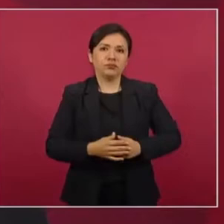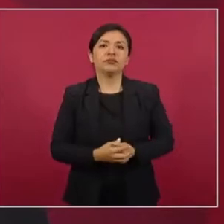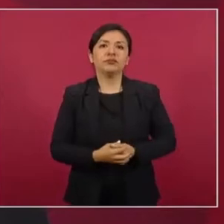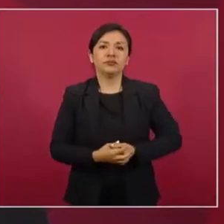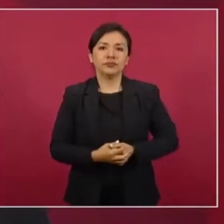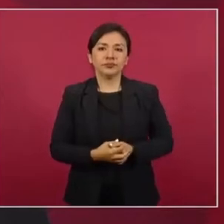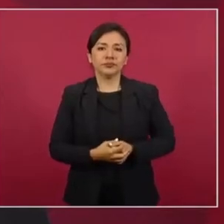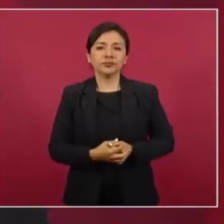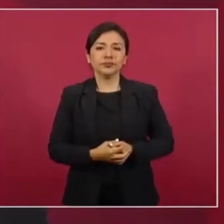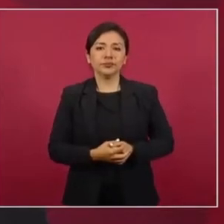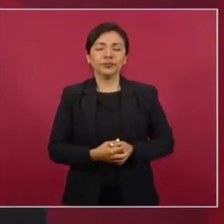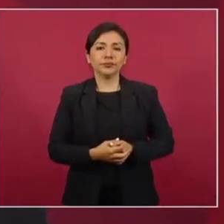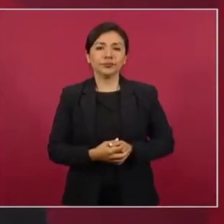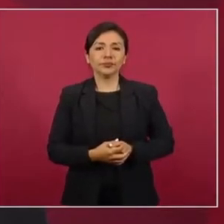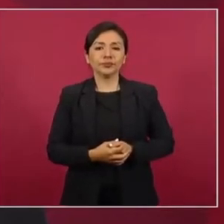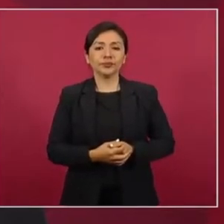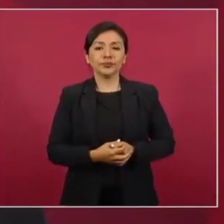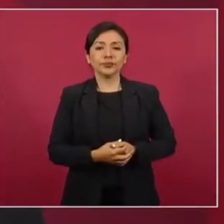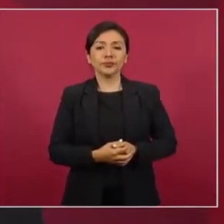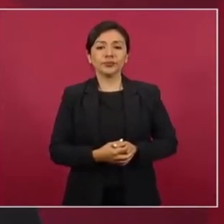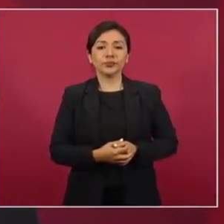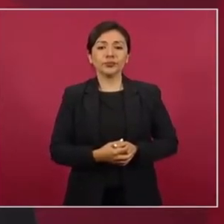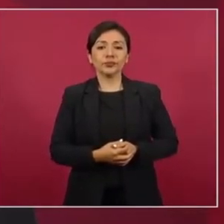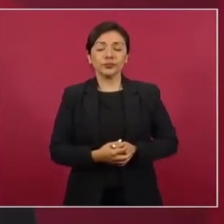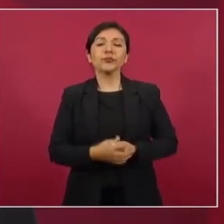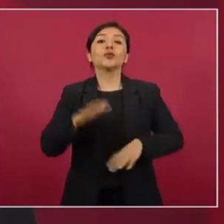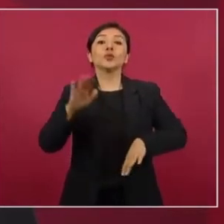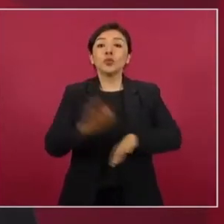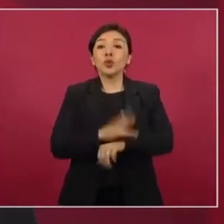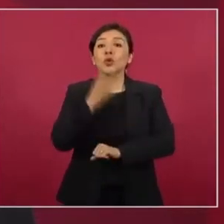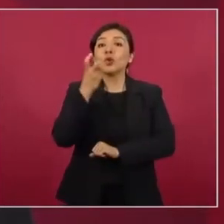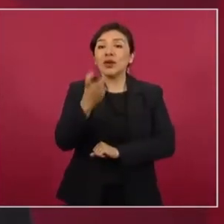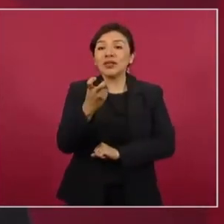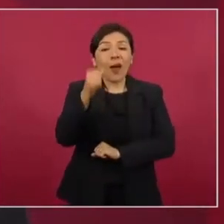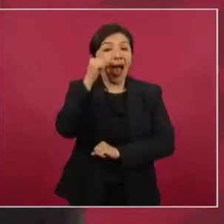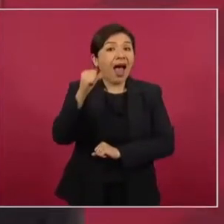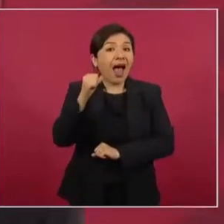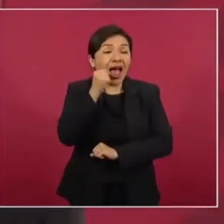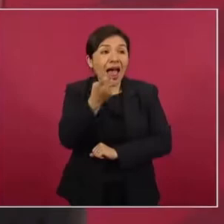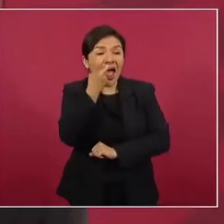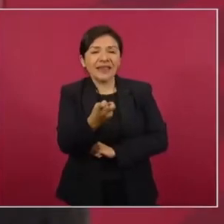de la luz. Fue por eso un triunfo.